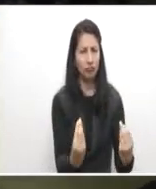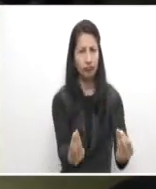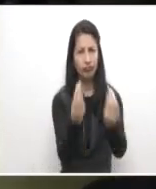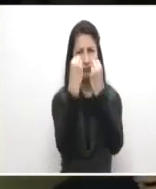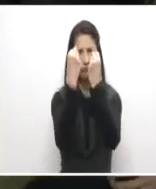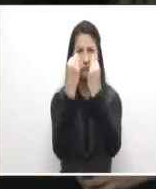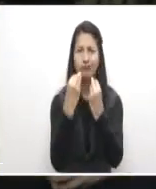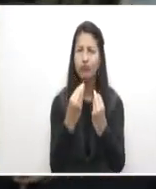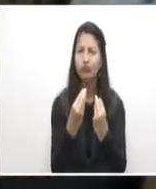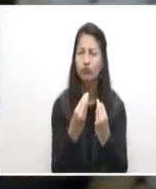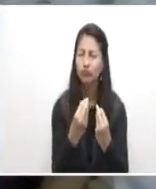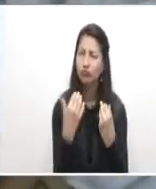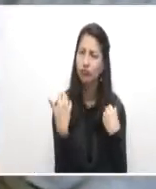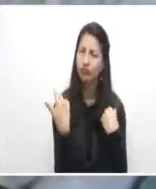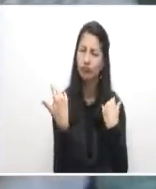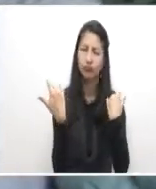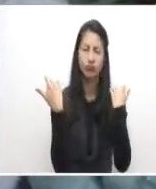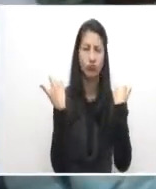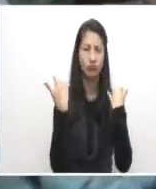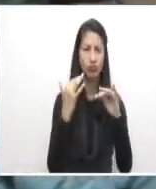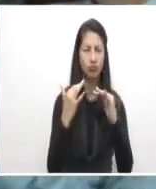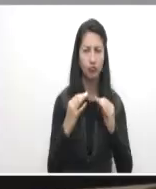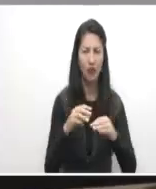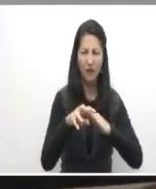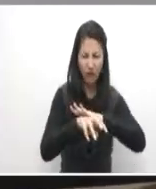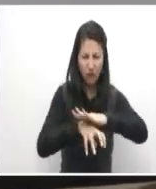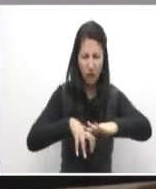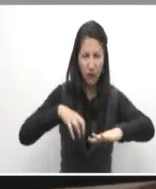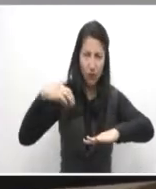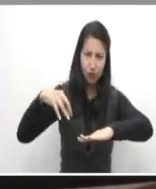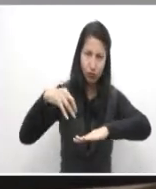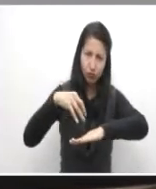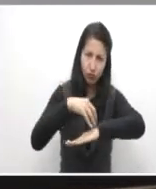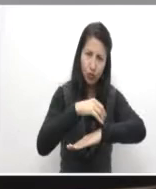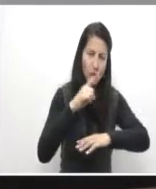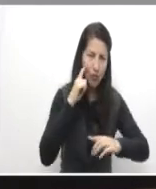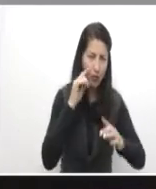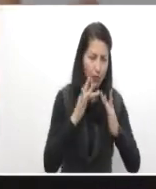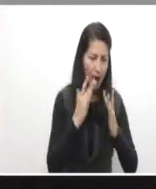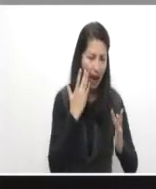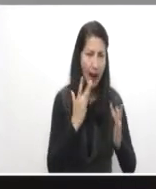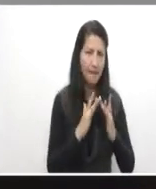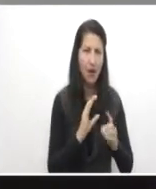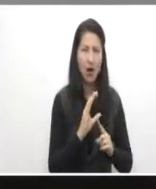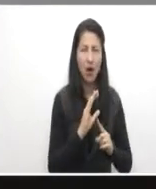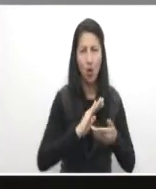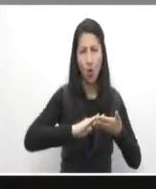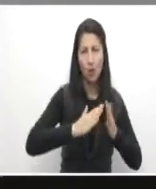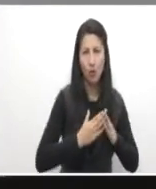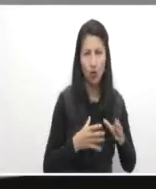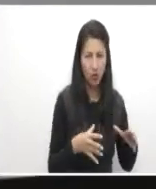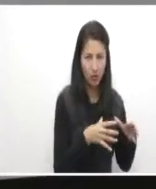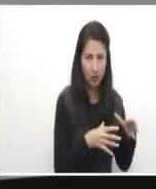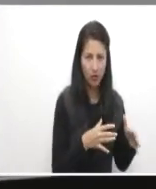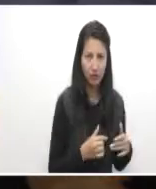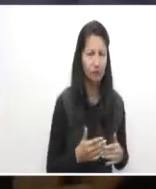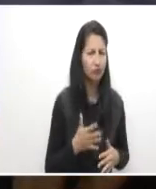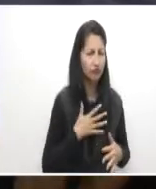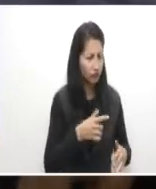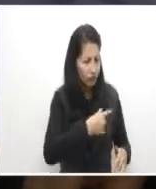una capacitación de Fertirriego dentro de nuestra comunidad, porque nosotros los campesinos nos vamos a ver